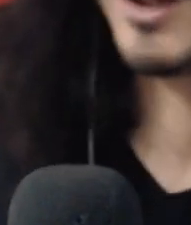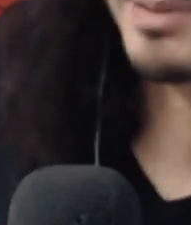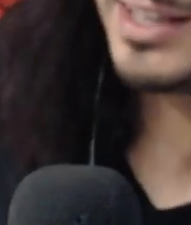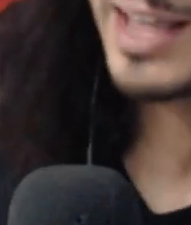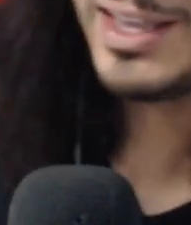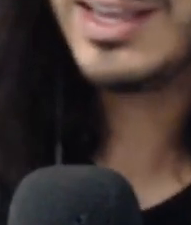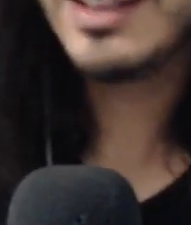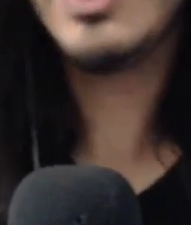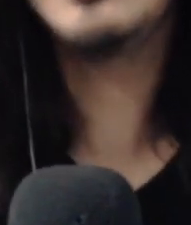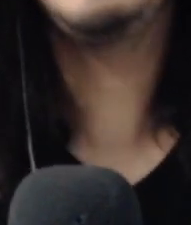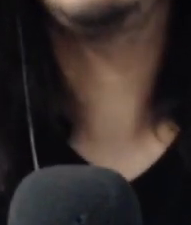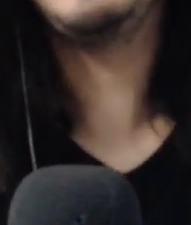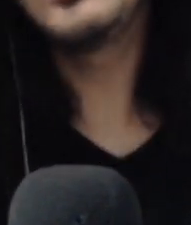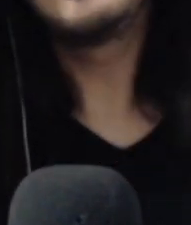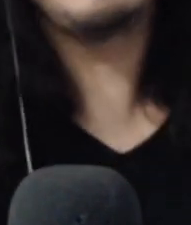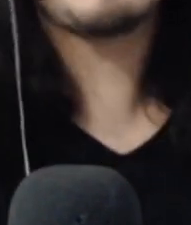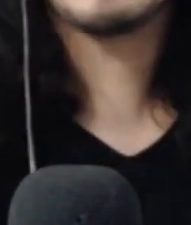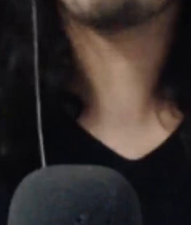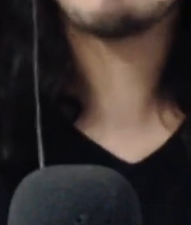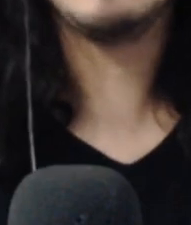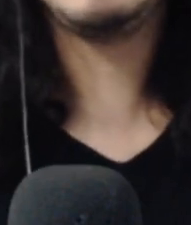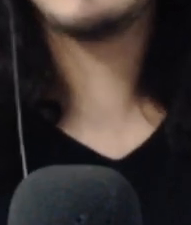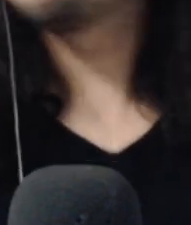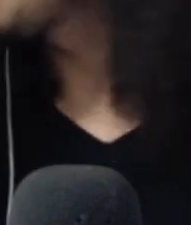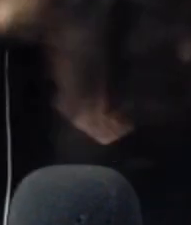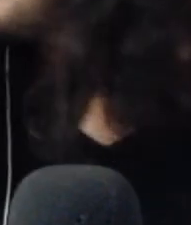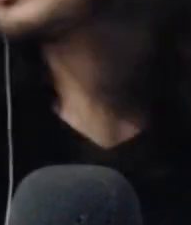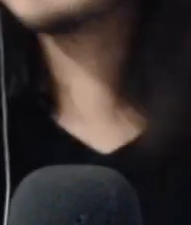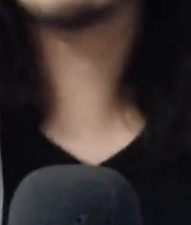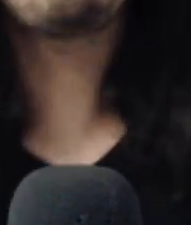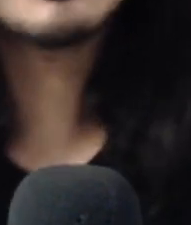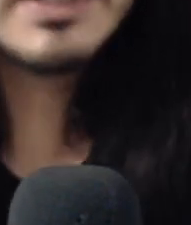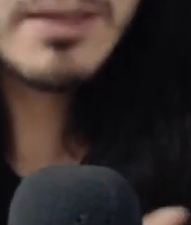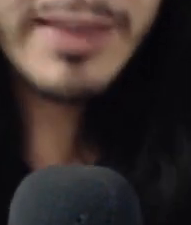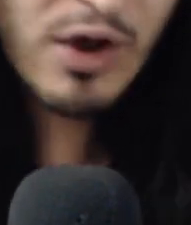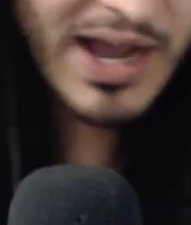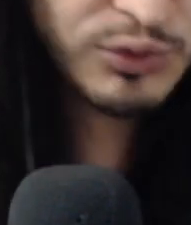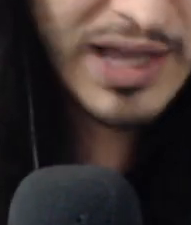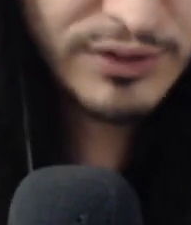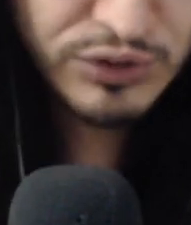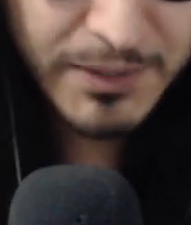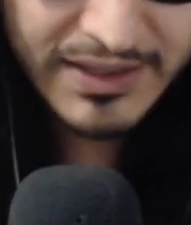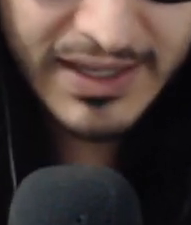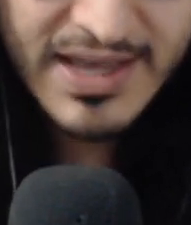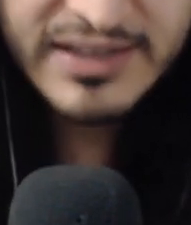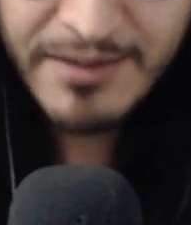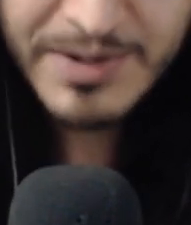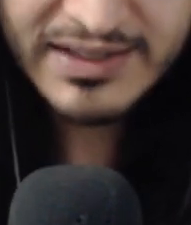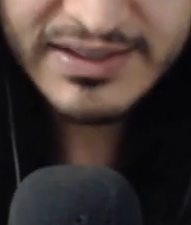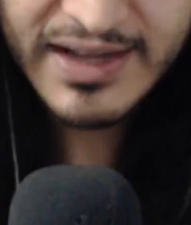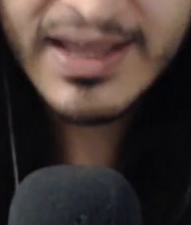está diciendo el presidente aquí. Él va a dejar que el pueblo decida. Compatriotas, comparte este video, deja tu like, suscríbete,